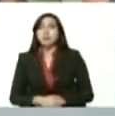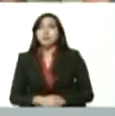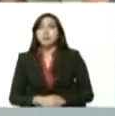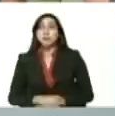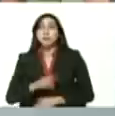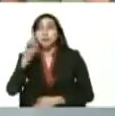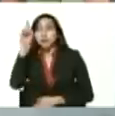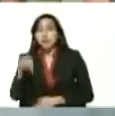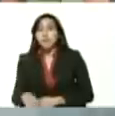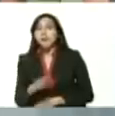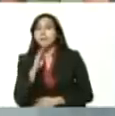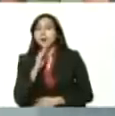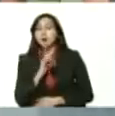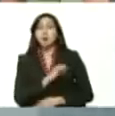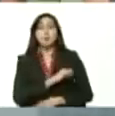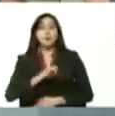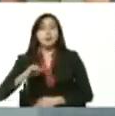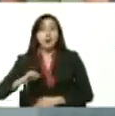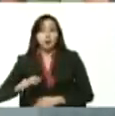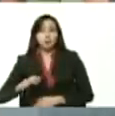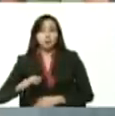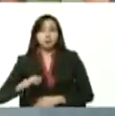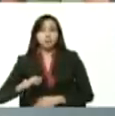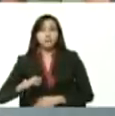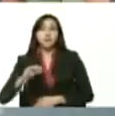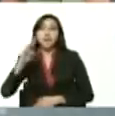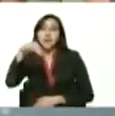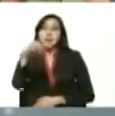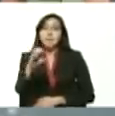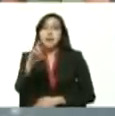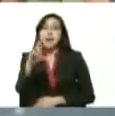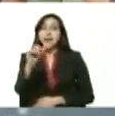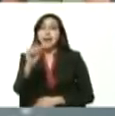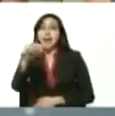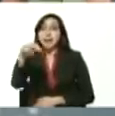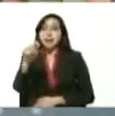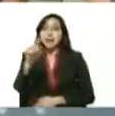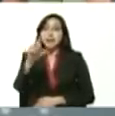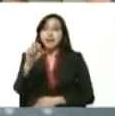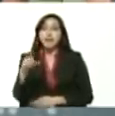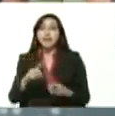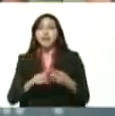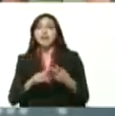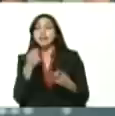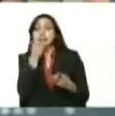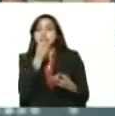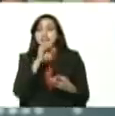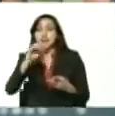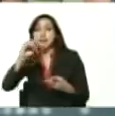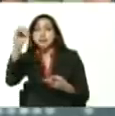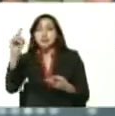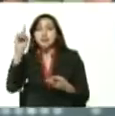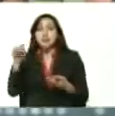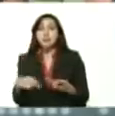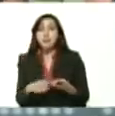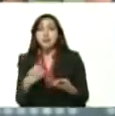además están los bancos privados, Mercantil, Banca Amiga, Banesco, Banco Nacional de Descuento,